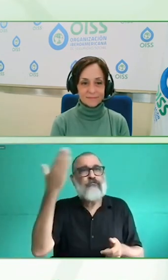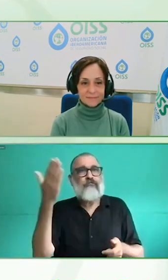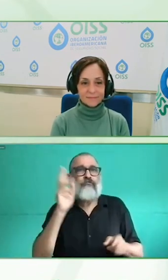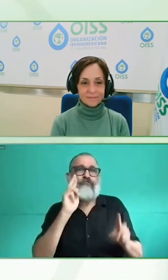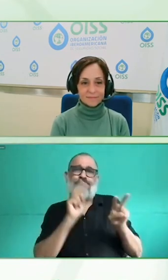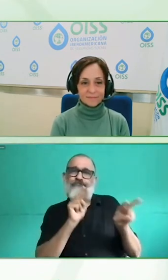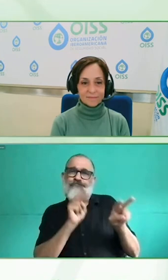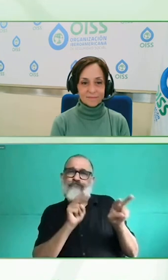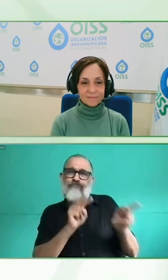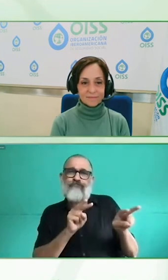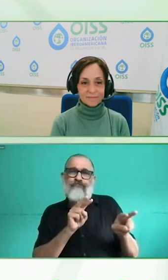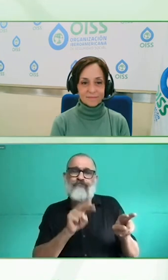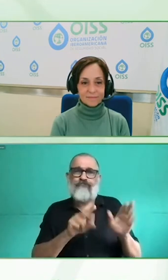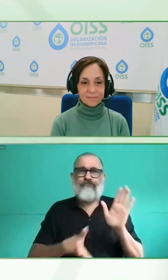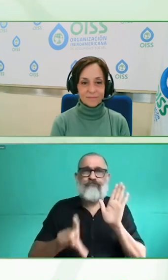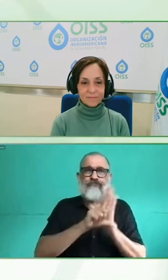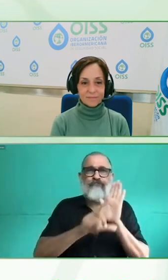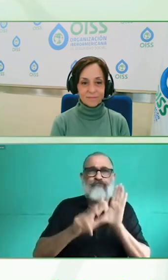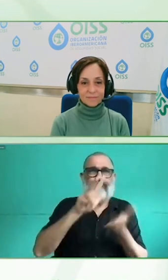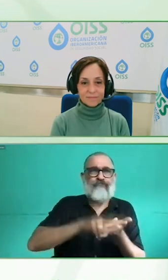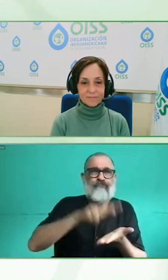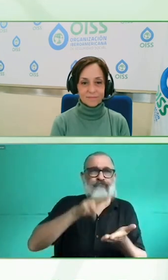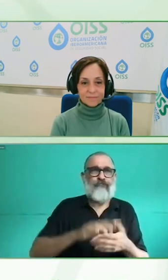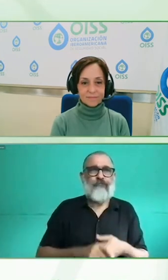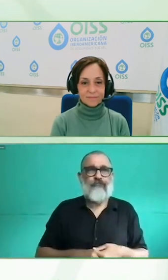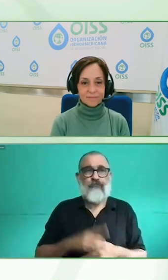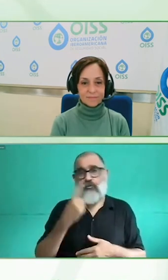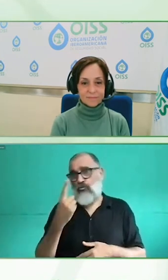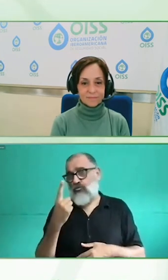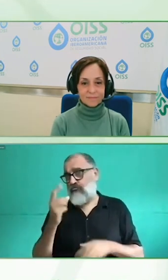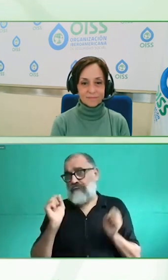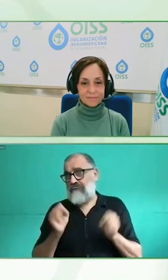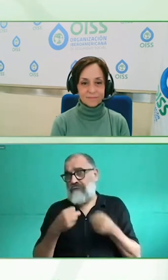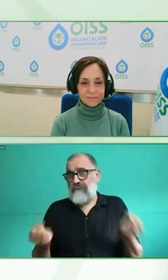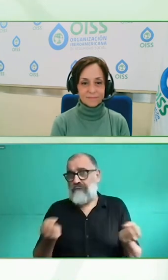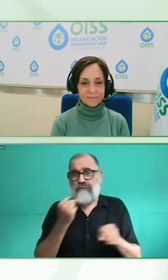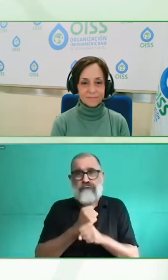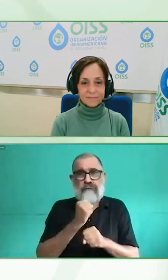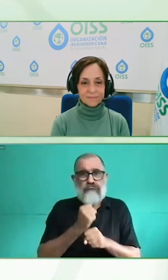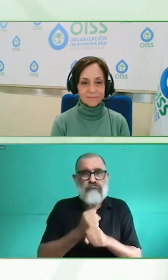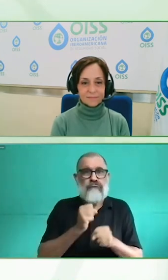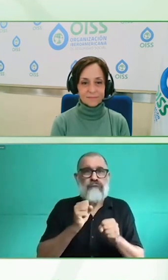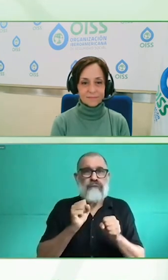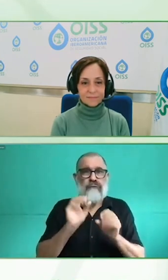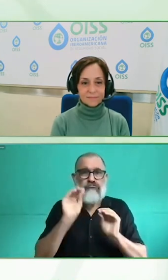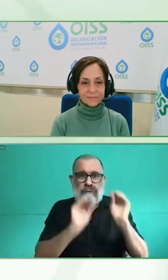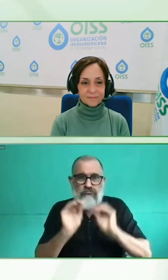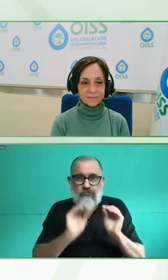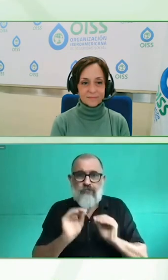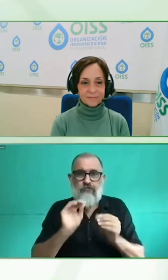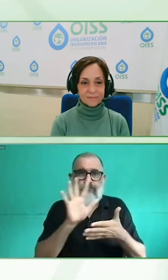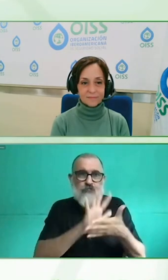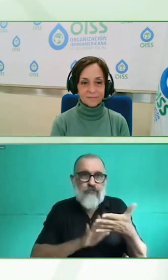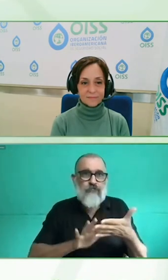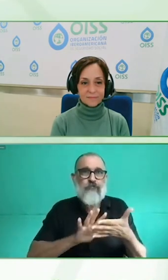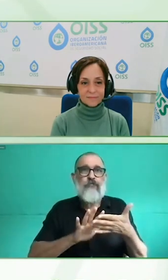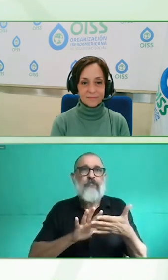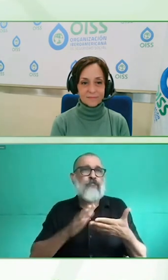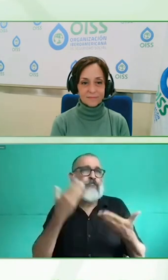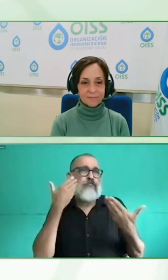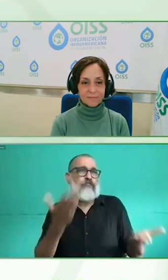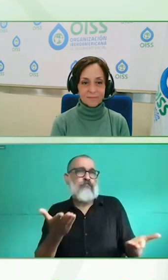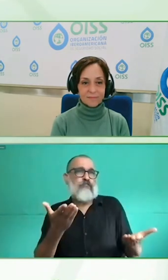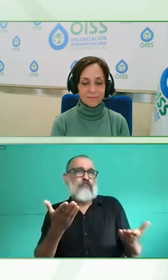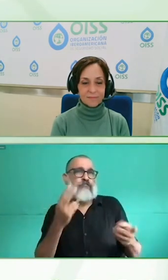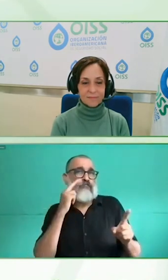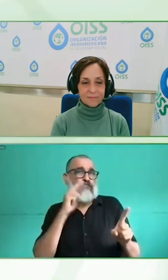entendiendo qué significa primero discapacidad, entendiendo que si no tienes colaboradores con discapacidad dentro